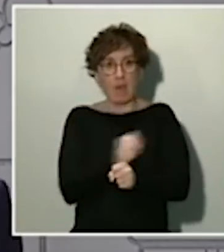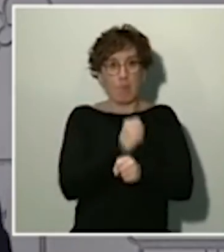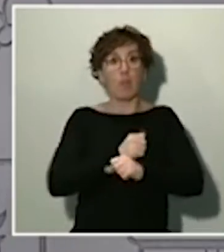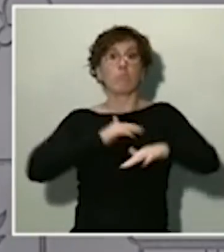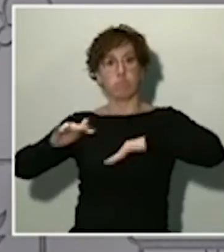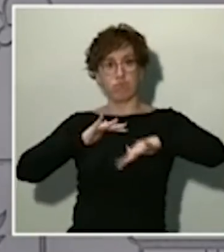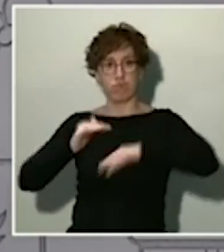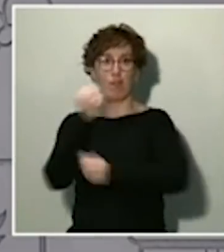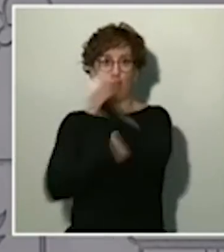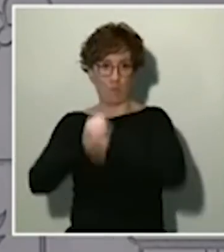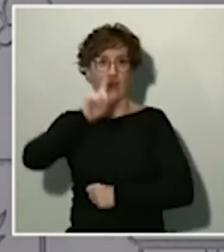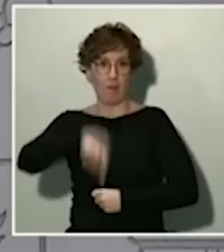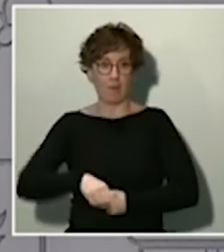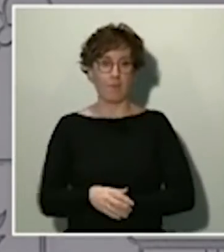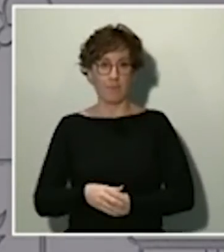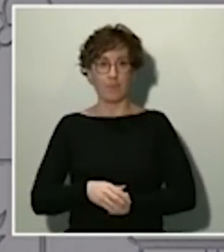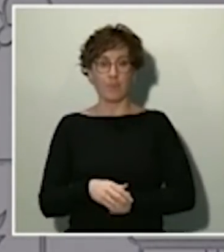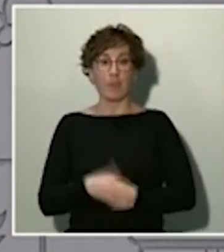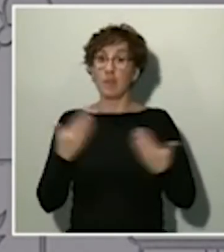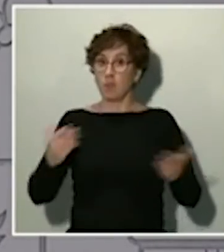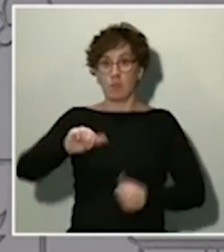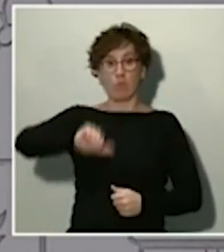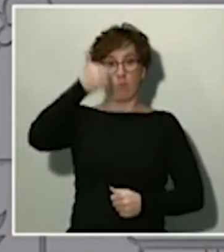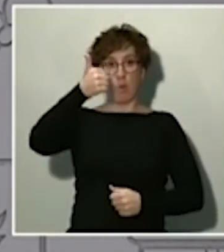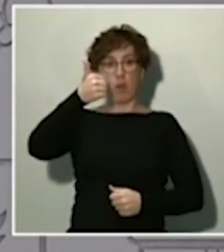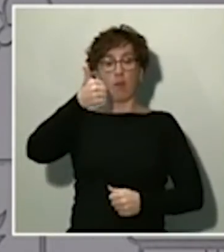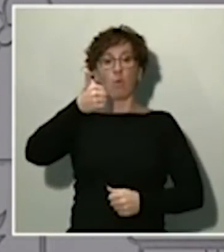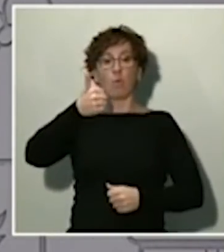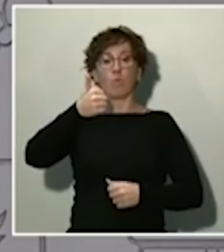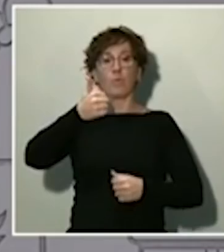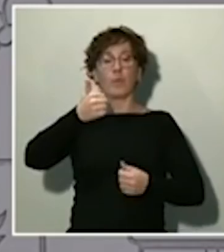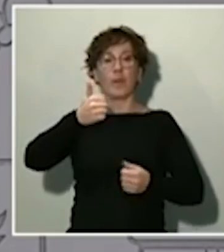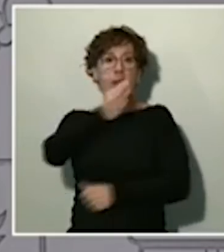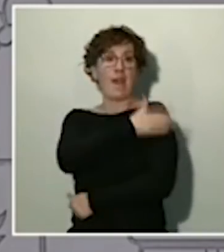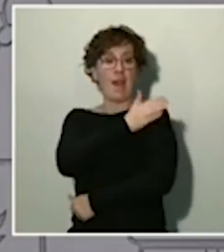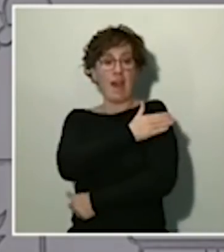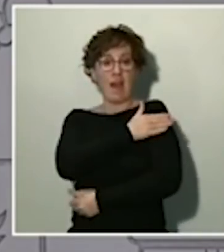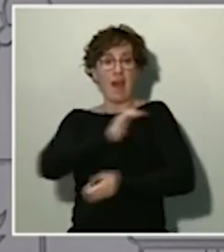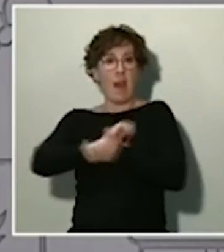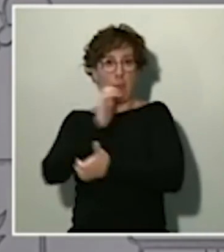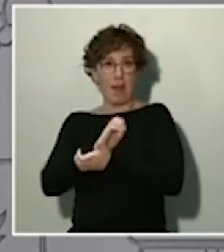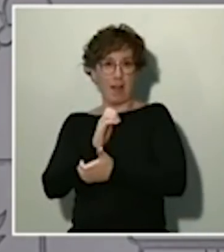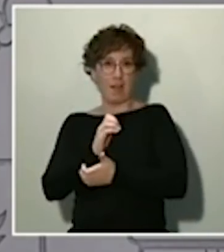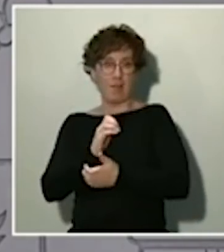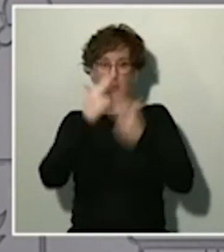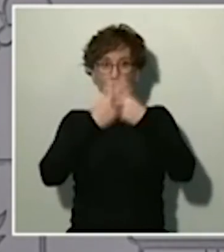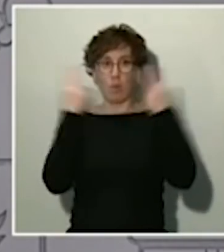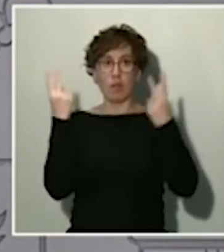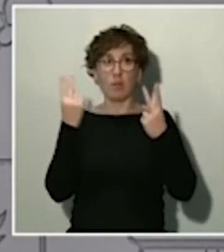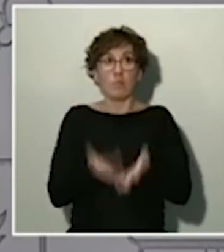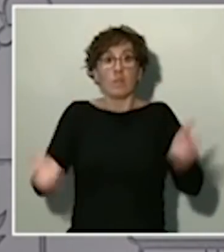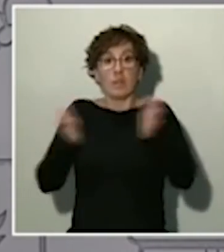hemos aprobado la creación de una línea de avales de garantías públicas por un valor de hasta 100.000 millones de euros.